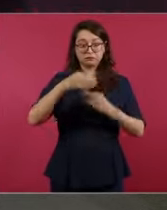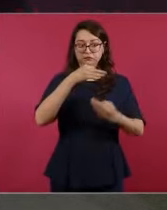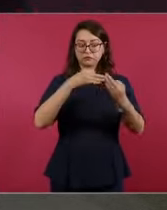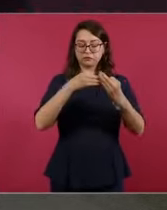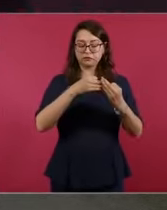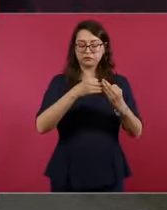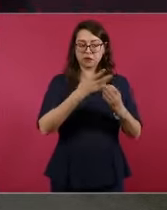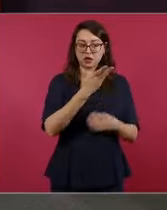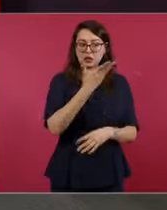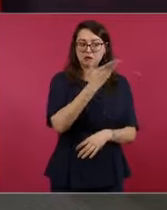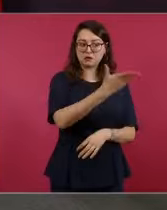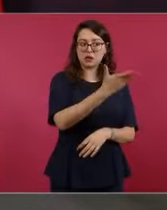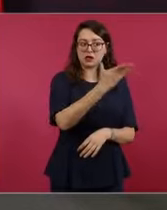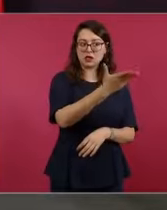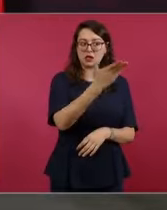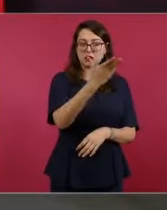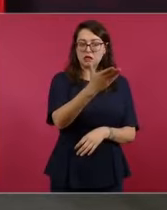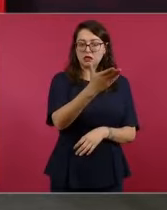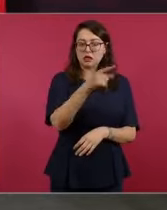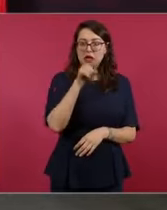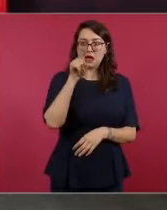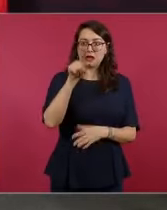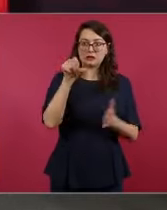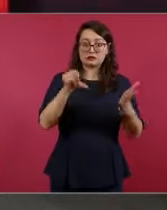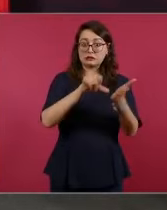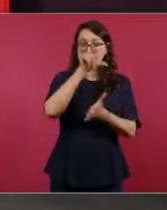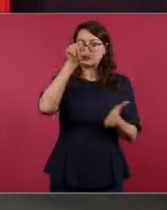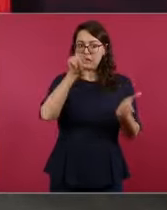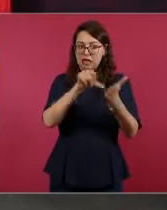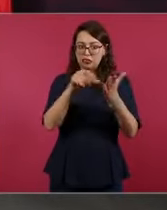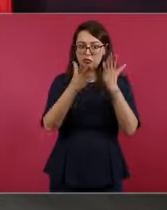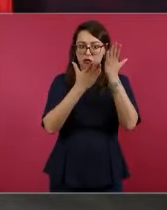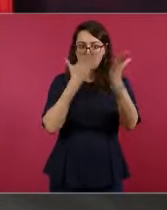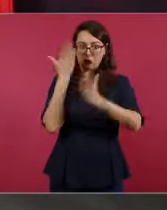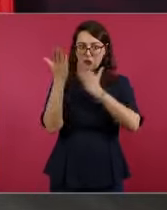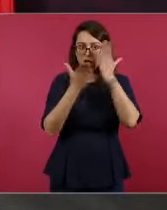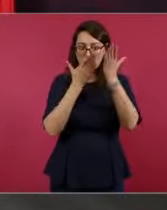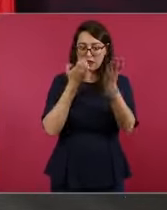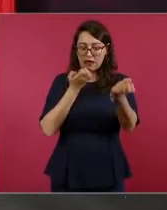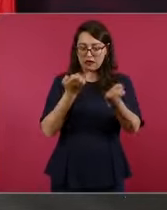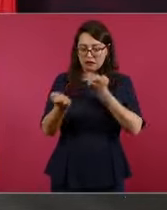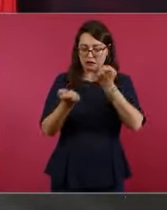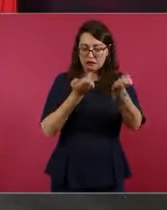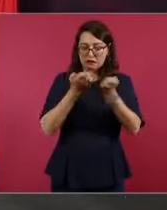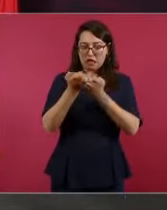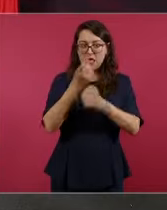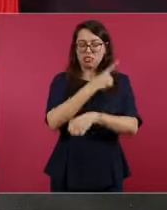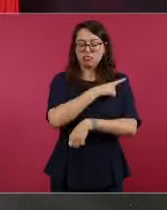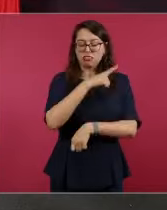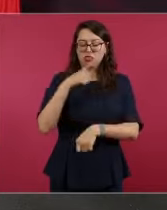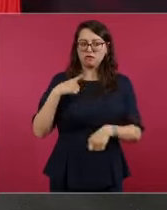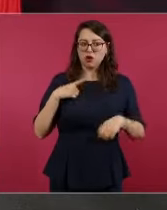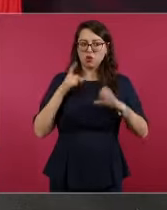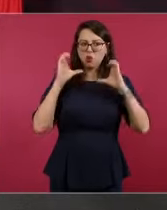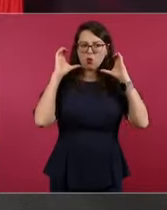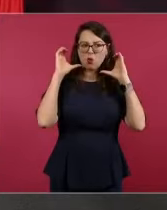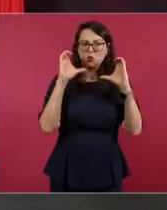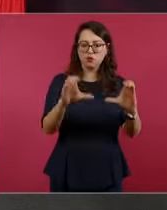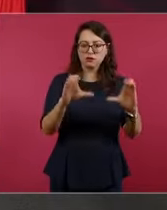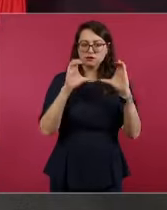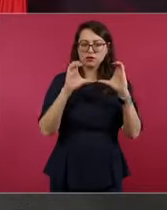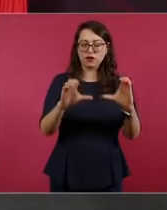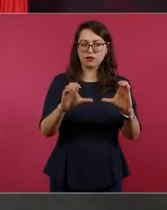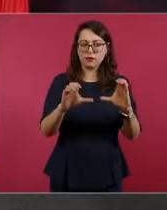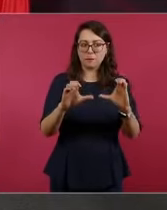cuidara todo lo relacionado con los entrenamientos y el apego a las